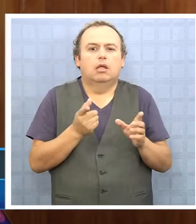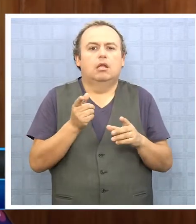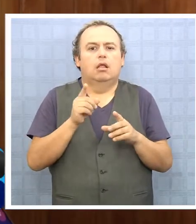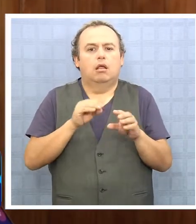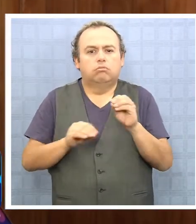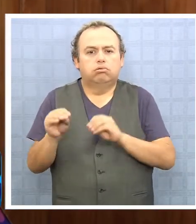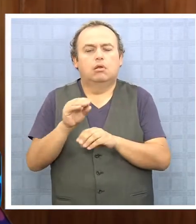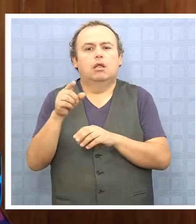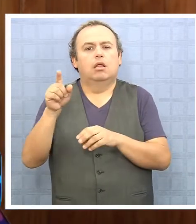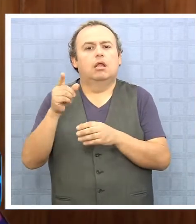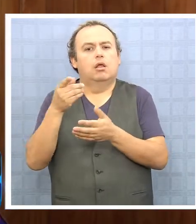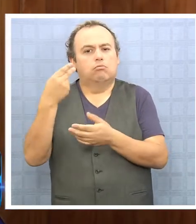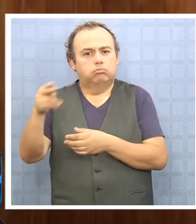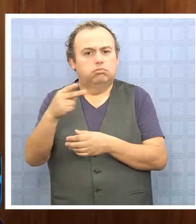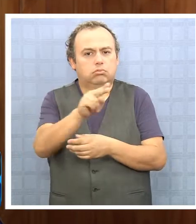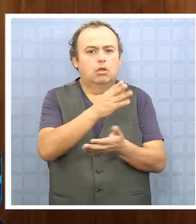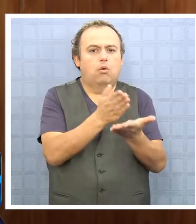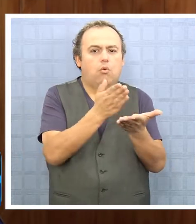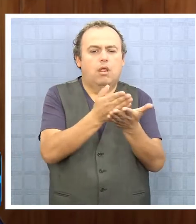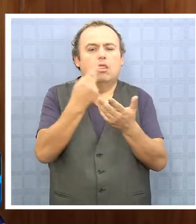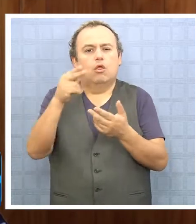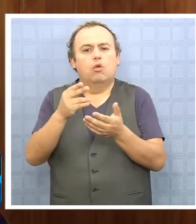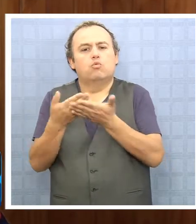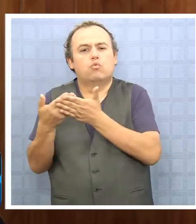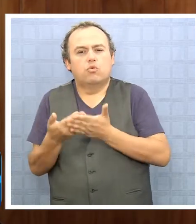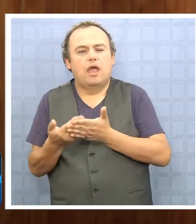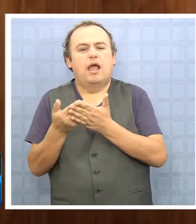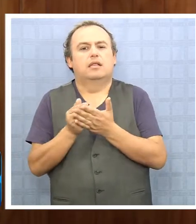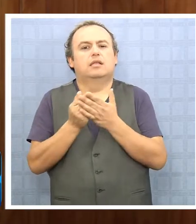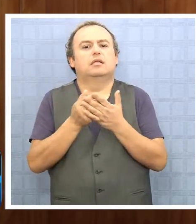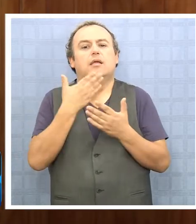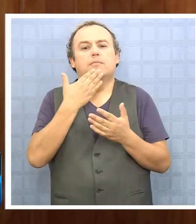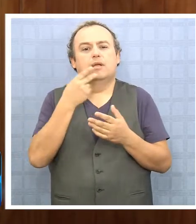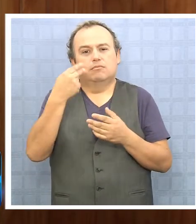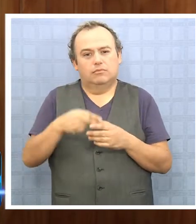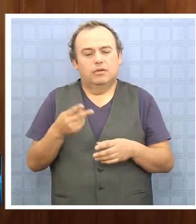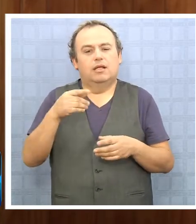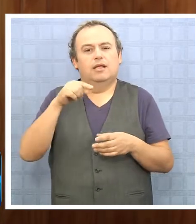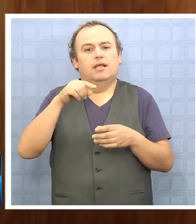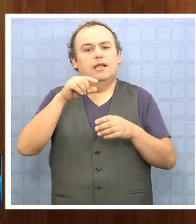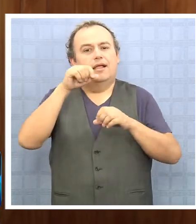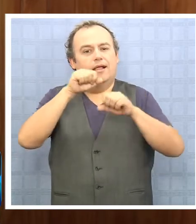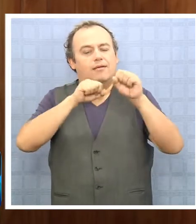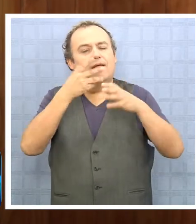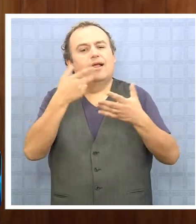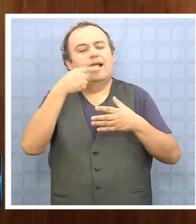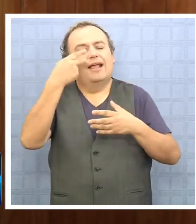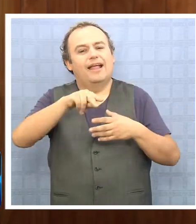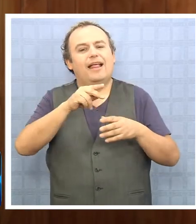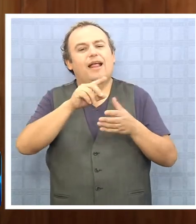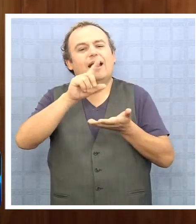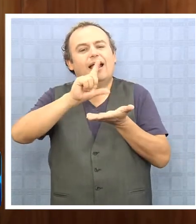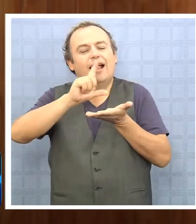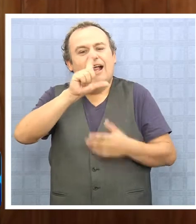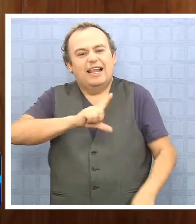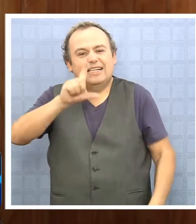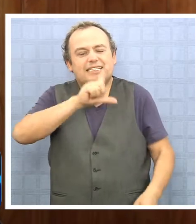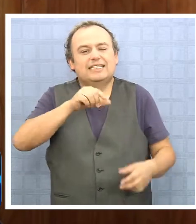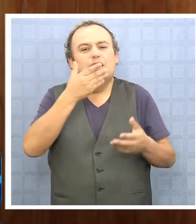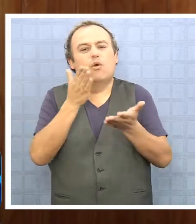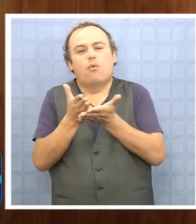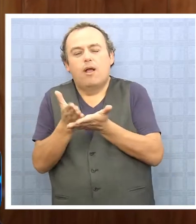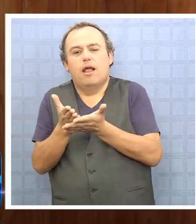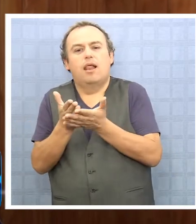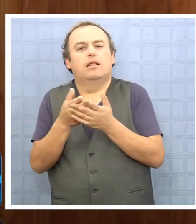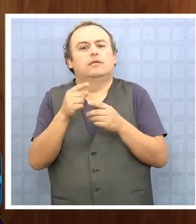escuelas en coordinación con los estudiantes y el personal administrativo, ojalá involucrando también a la comunidad educativa, padres y madres de